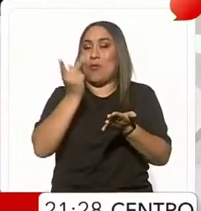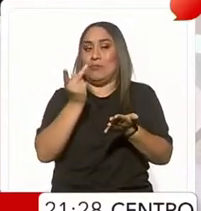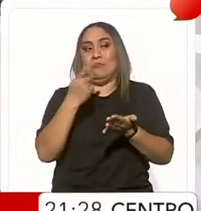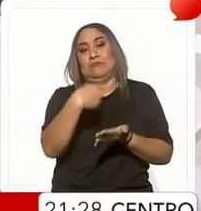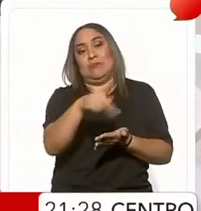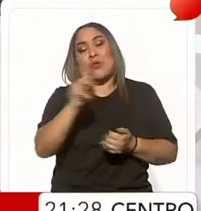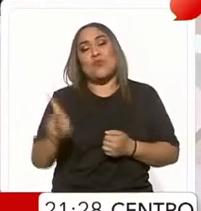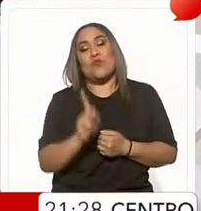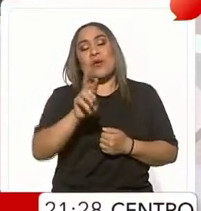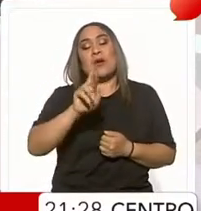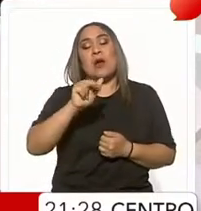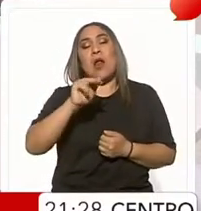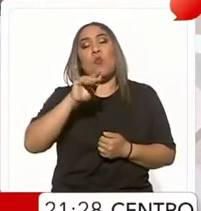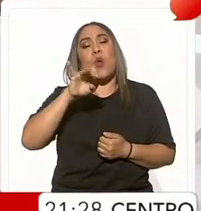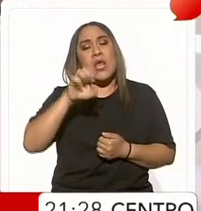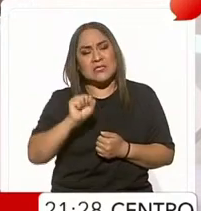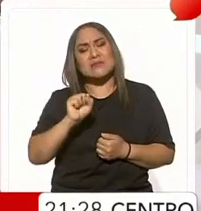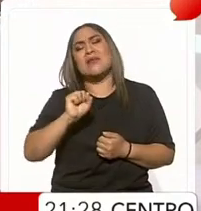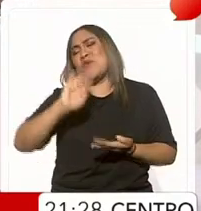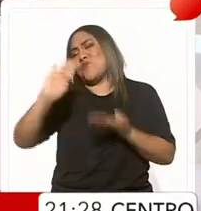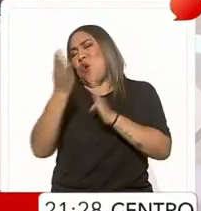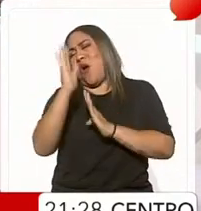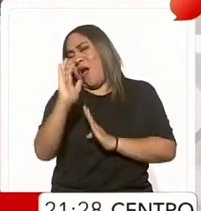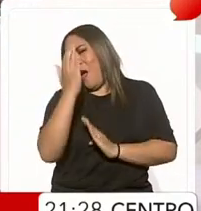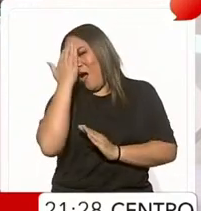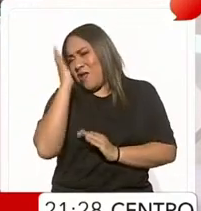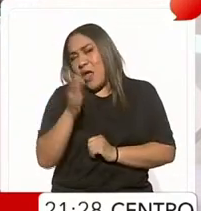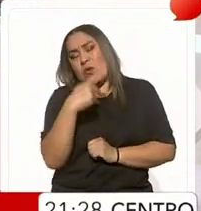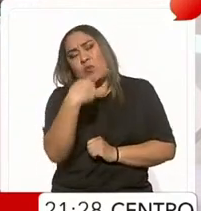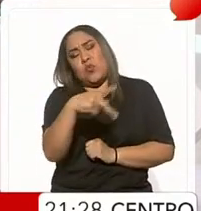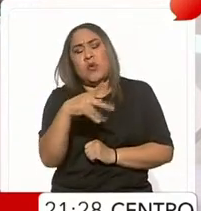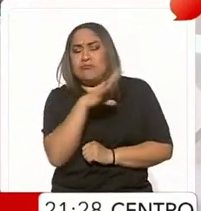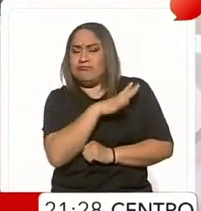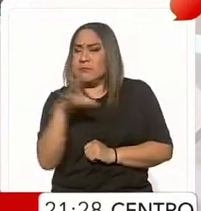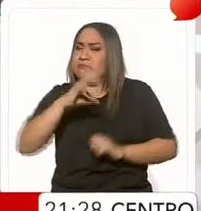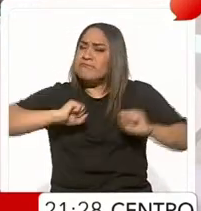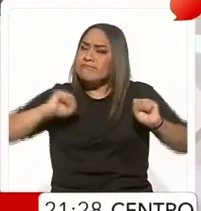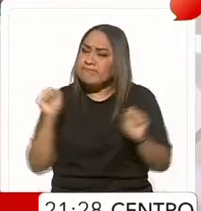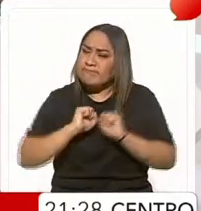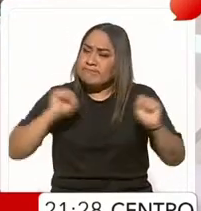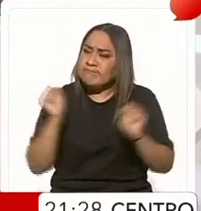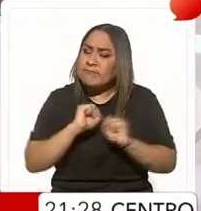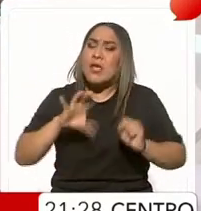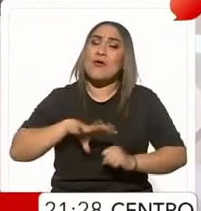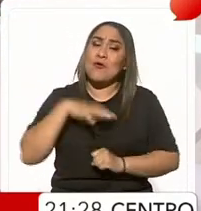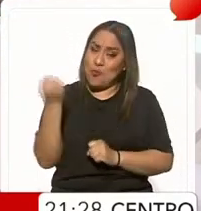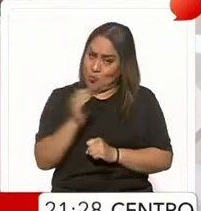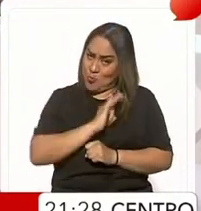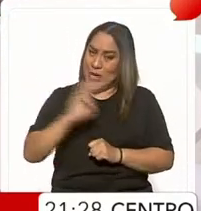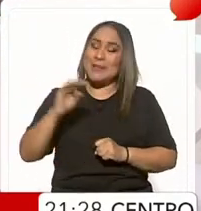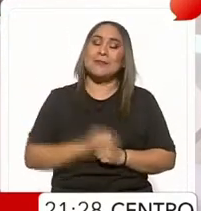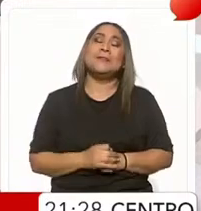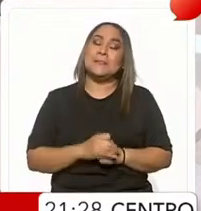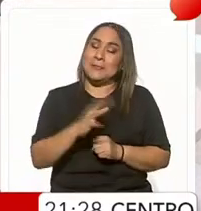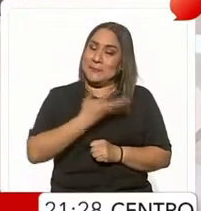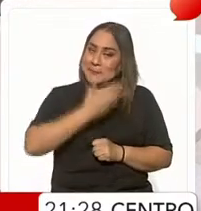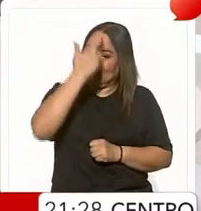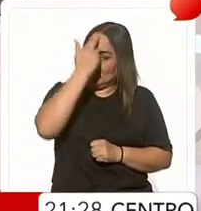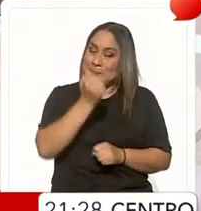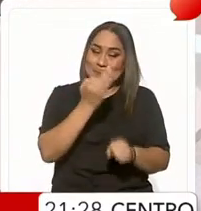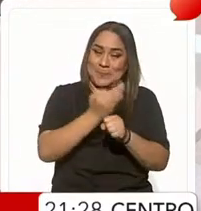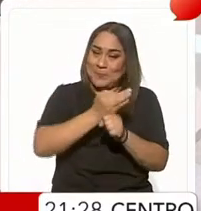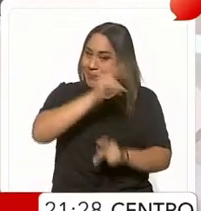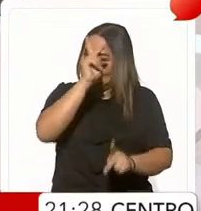los Rarámuris, que son mundialmente ya conocidos por su capacidad para correr y para estar resistente. Exactamente. Con esto nos vamos a una pausa.